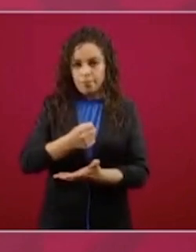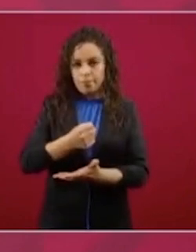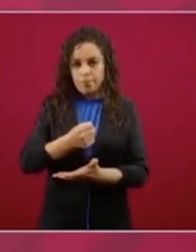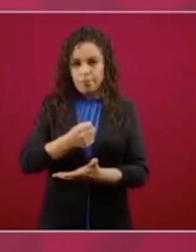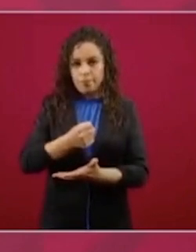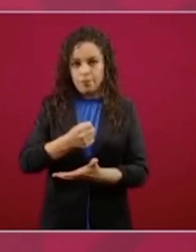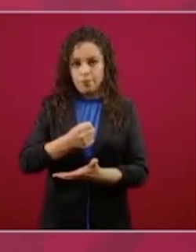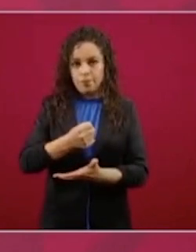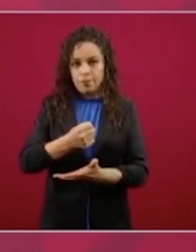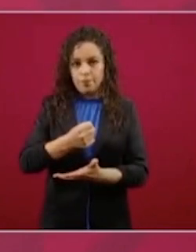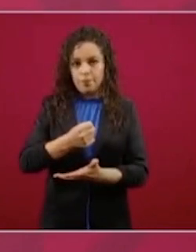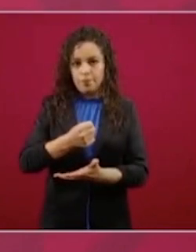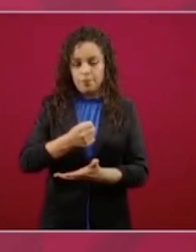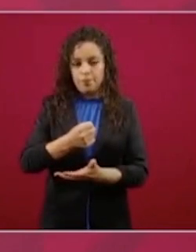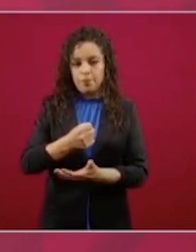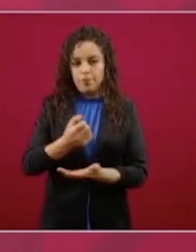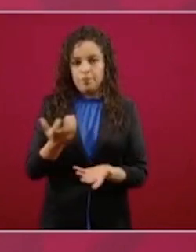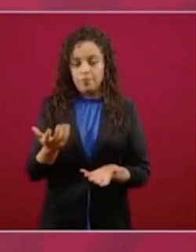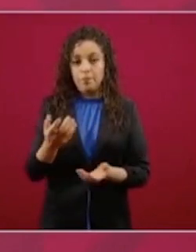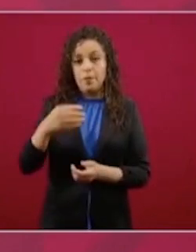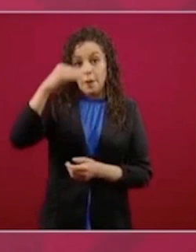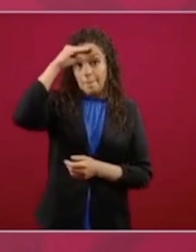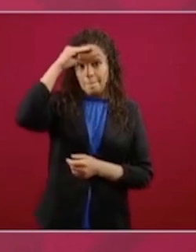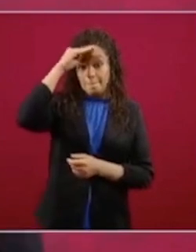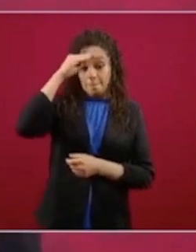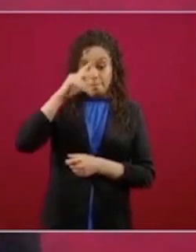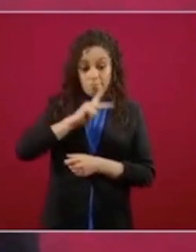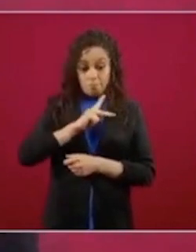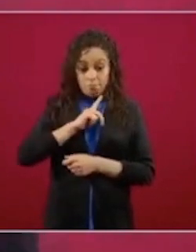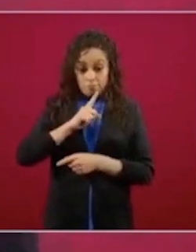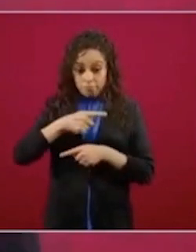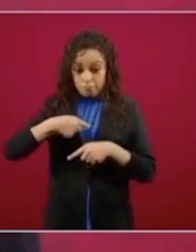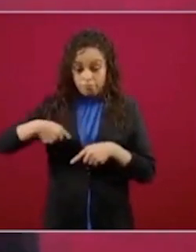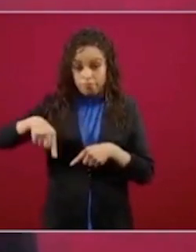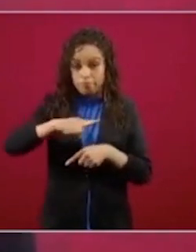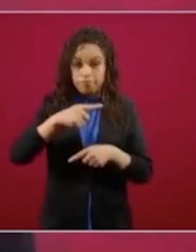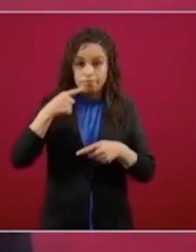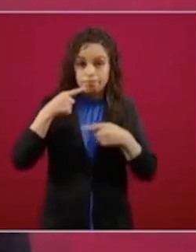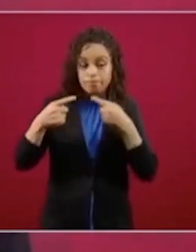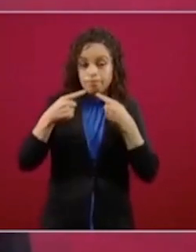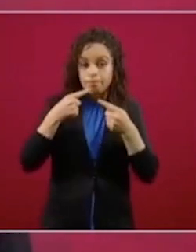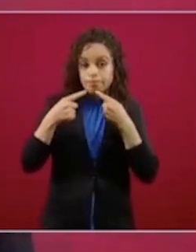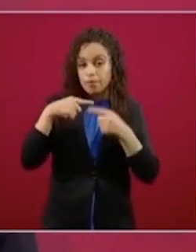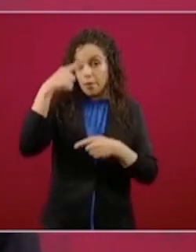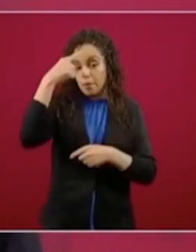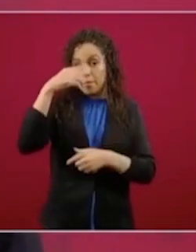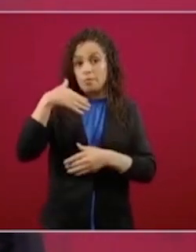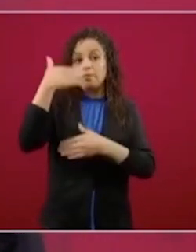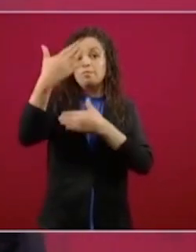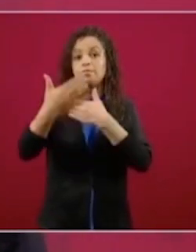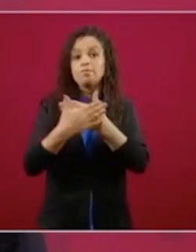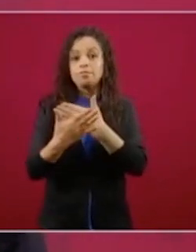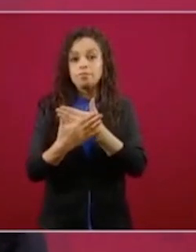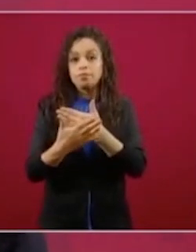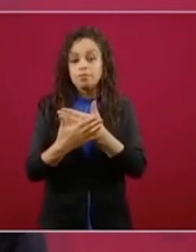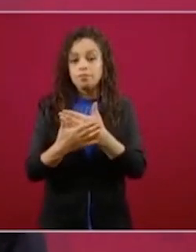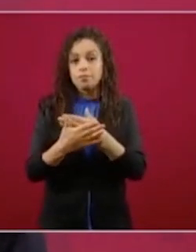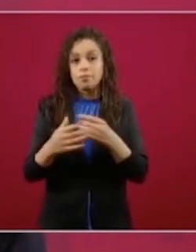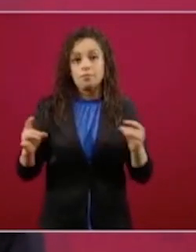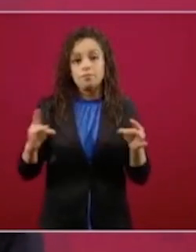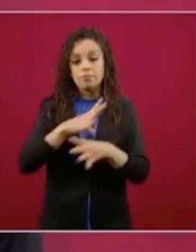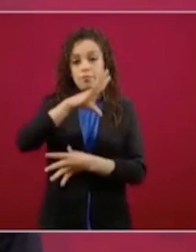estamos pensando enfrentar la crisis